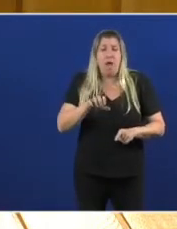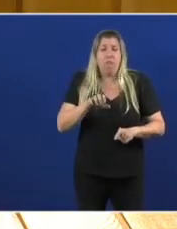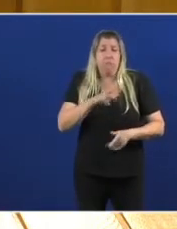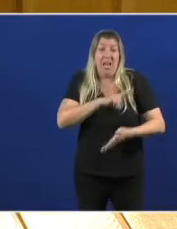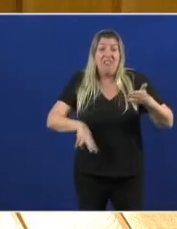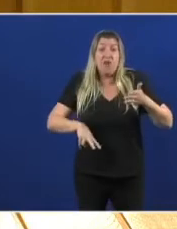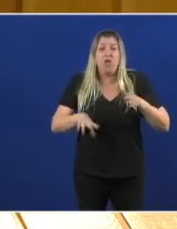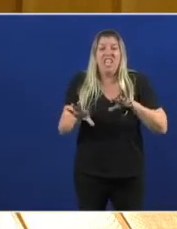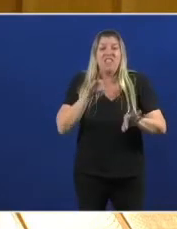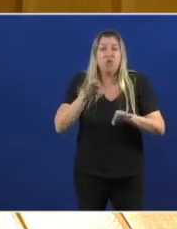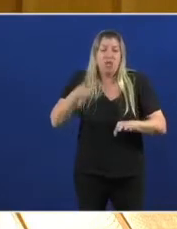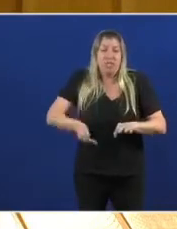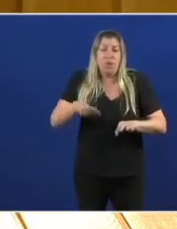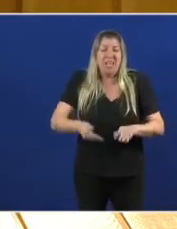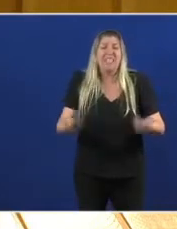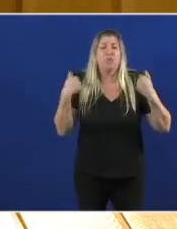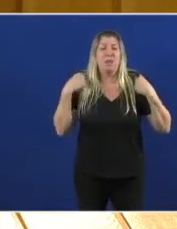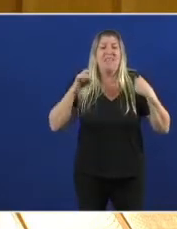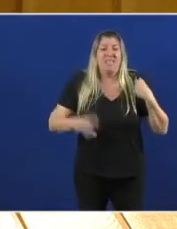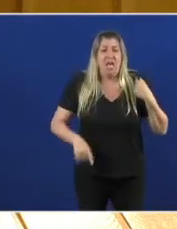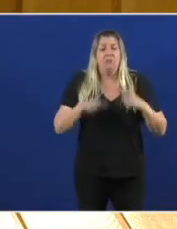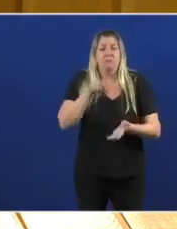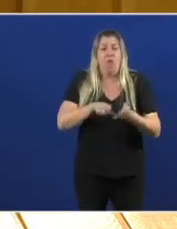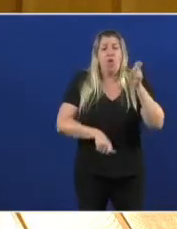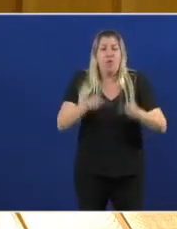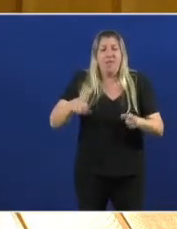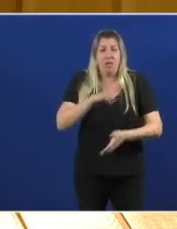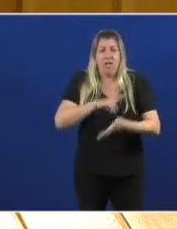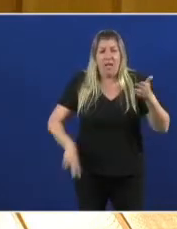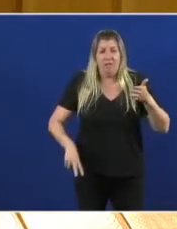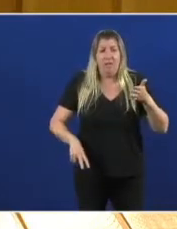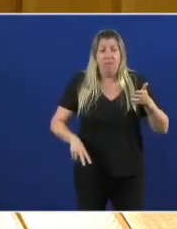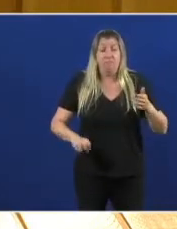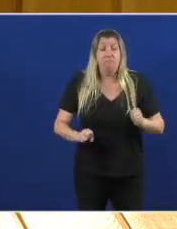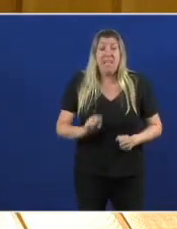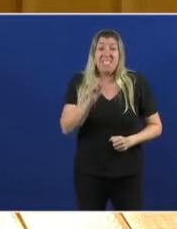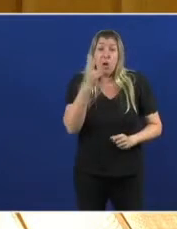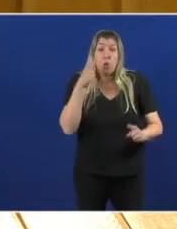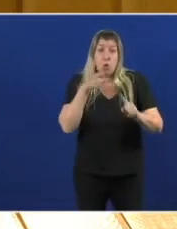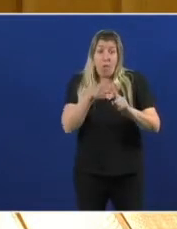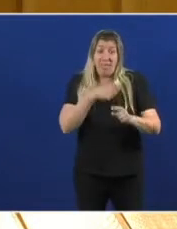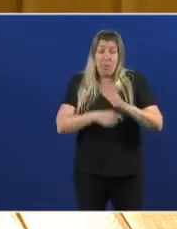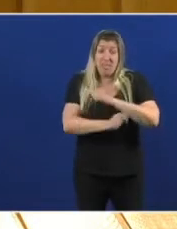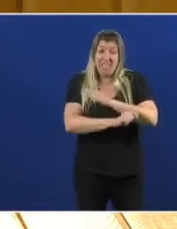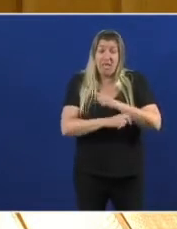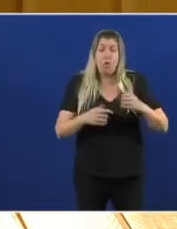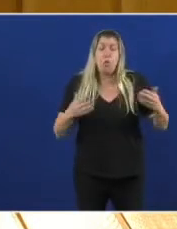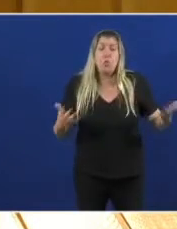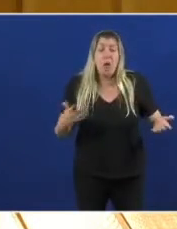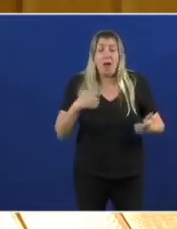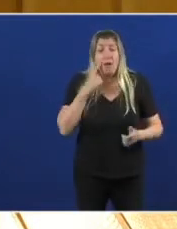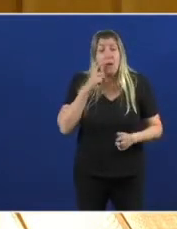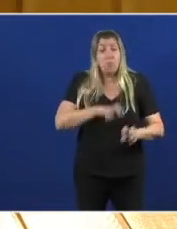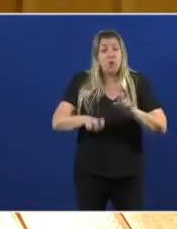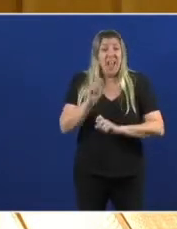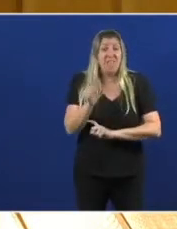as decisións Máis relevantes Estean en mans Da ciudadanía galega O segundo objetivo Estratégico É como financiamos